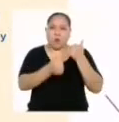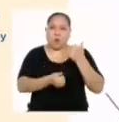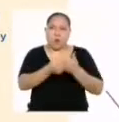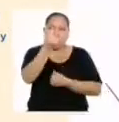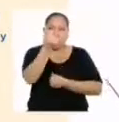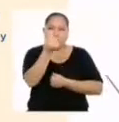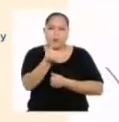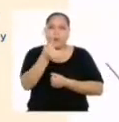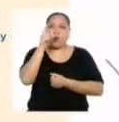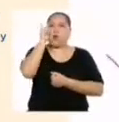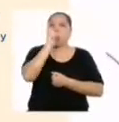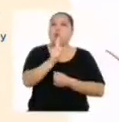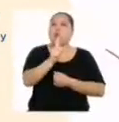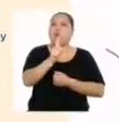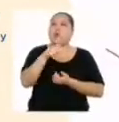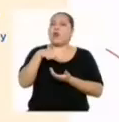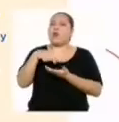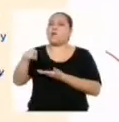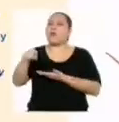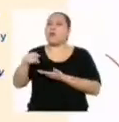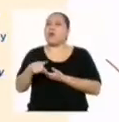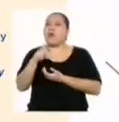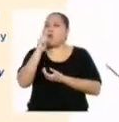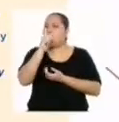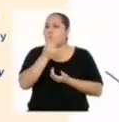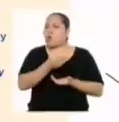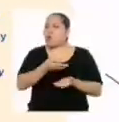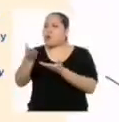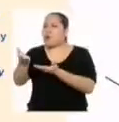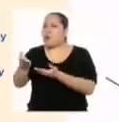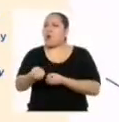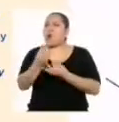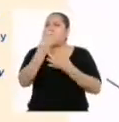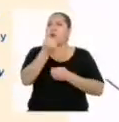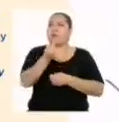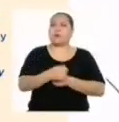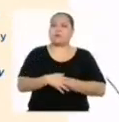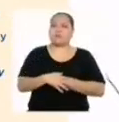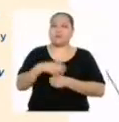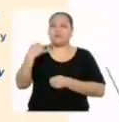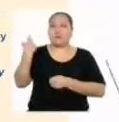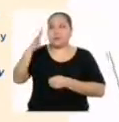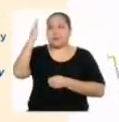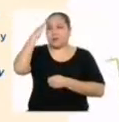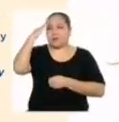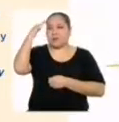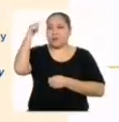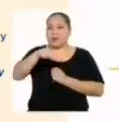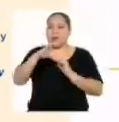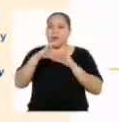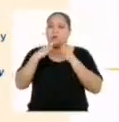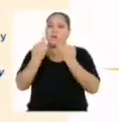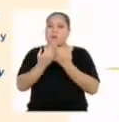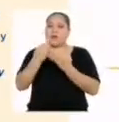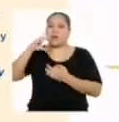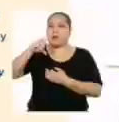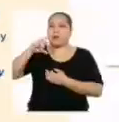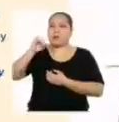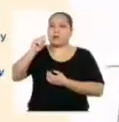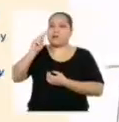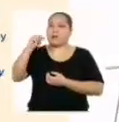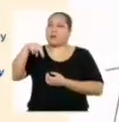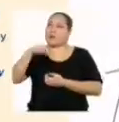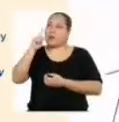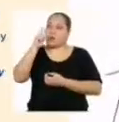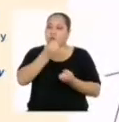ingreso en soles por un envío a domicilio o de libre realizado? Bueno, todos tenemos claro que en el caso de la familia de Cristina, El